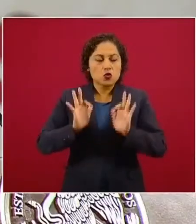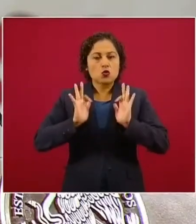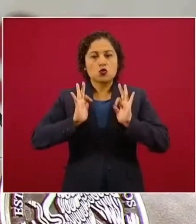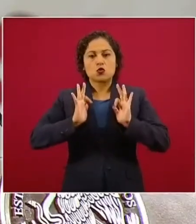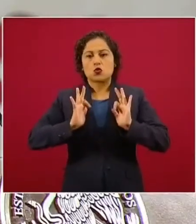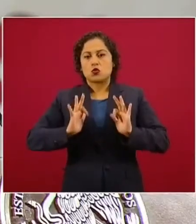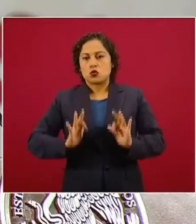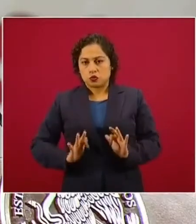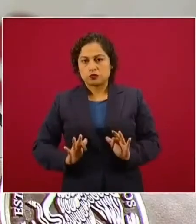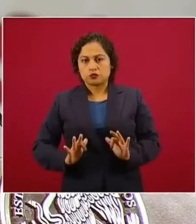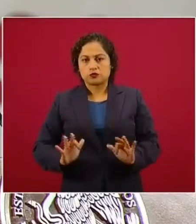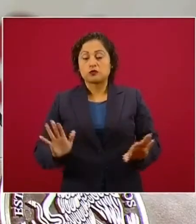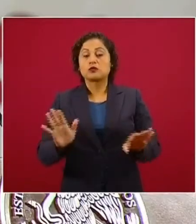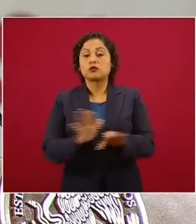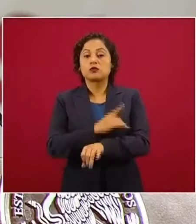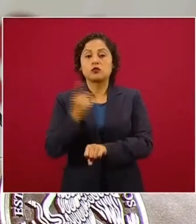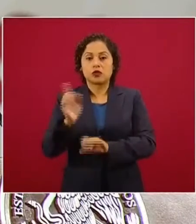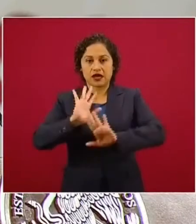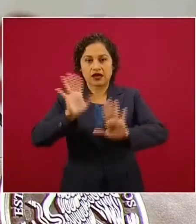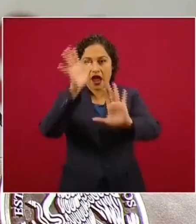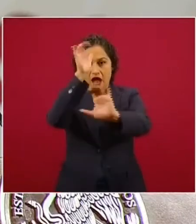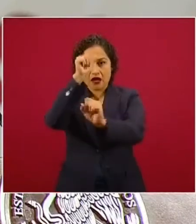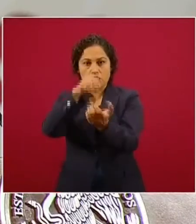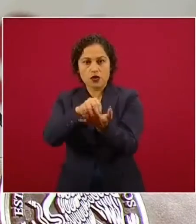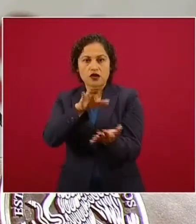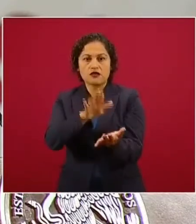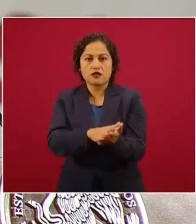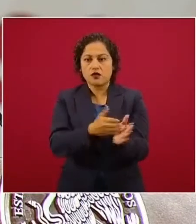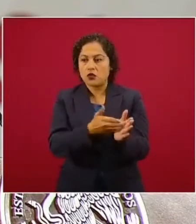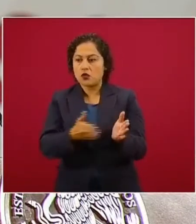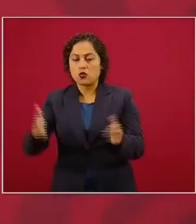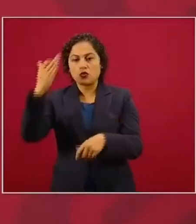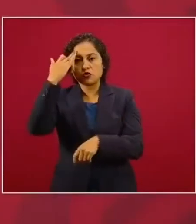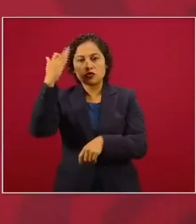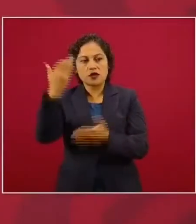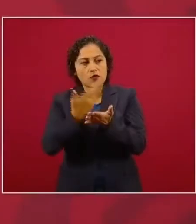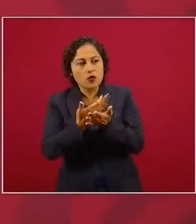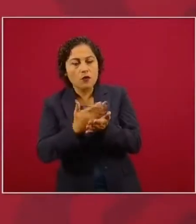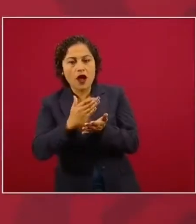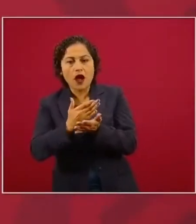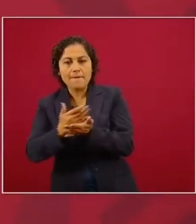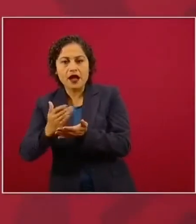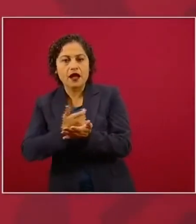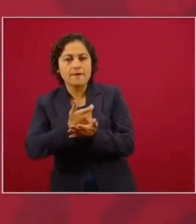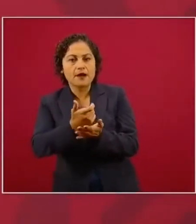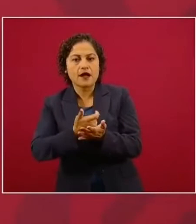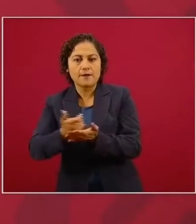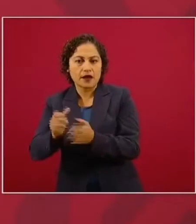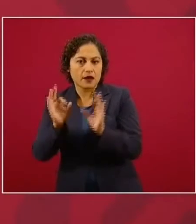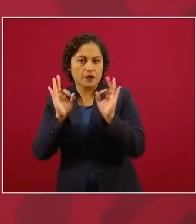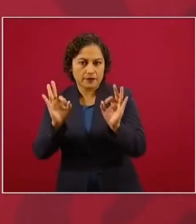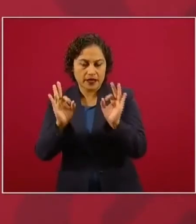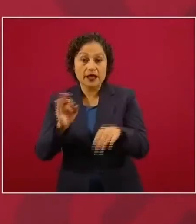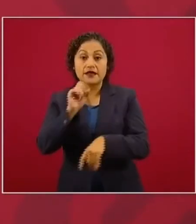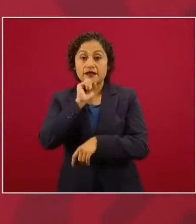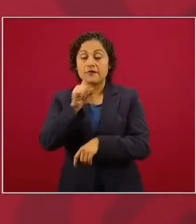se ampliaron los plazos, hubieron quitas al monto